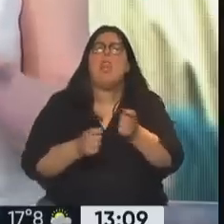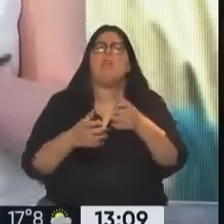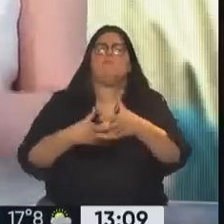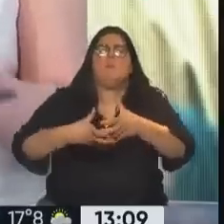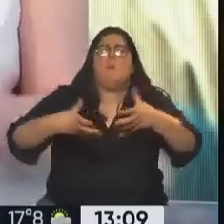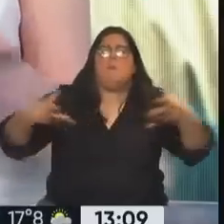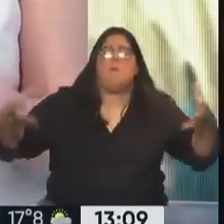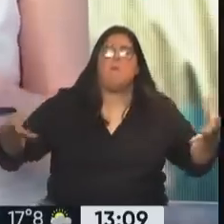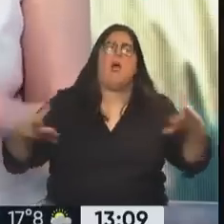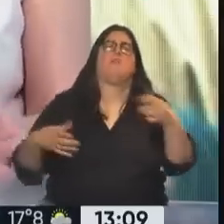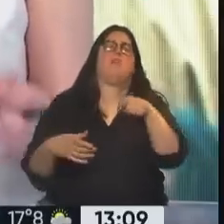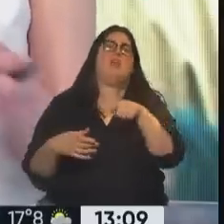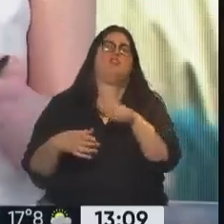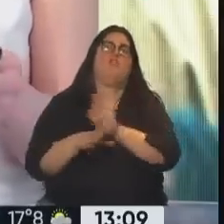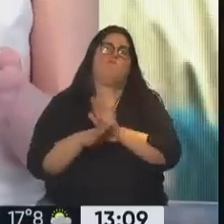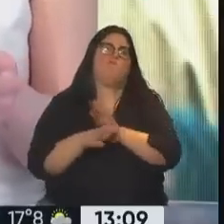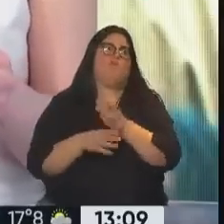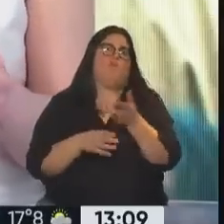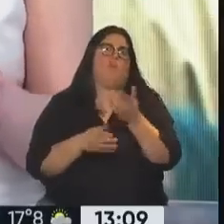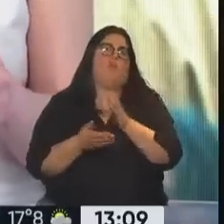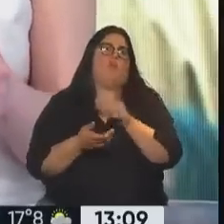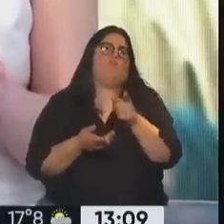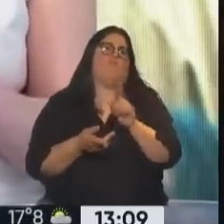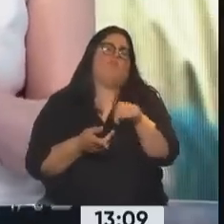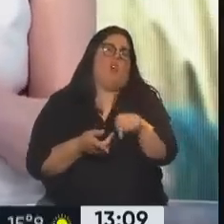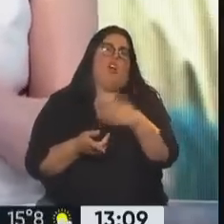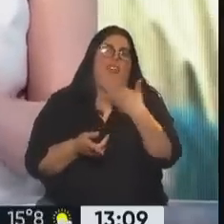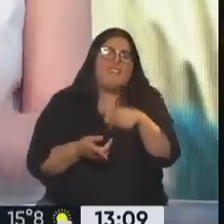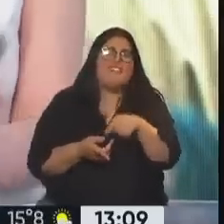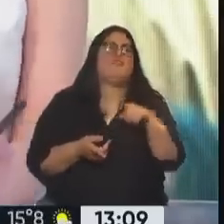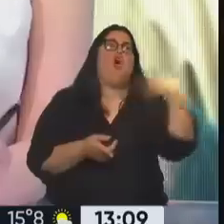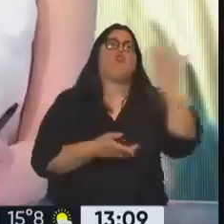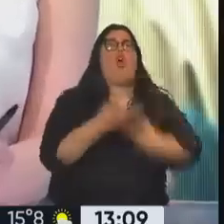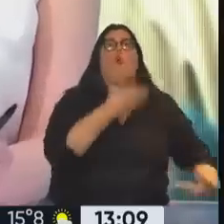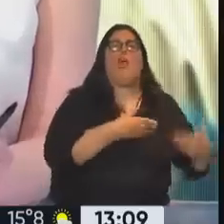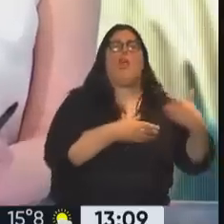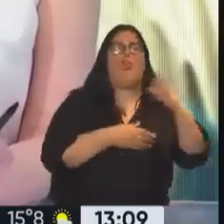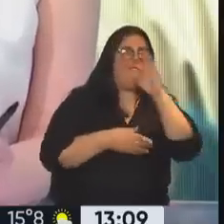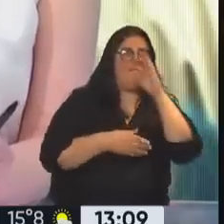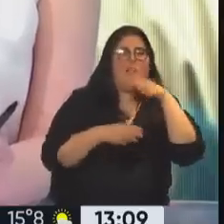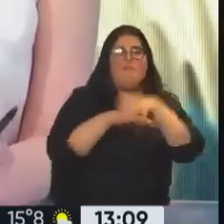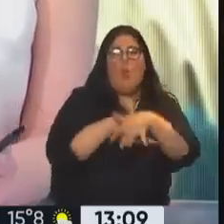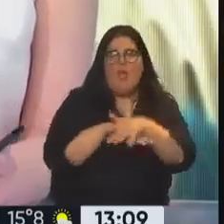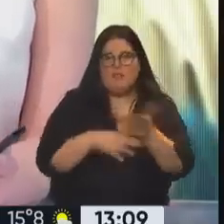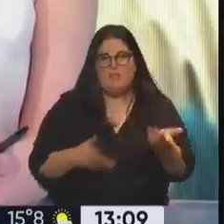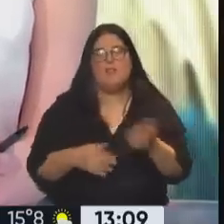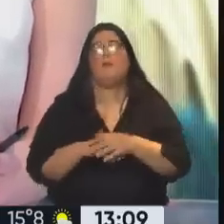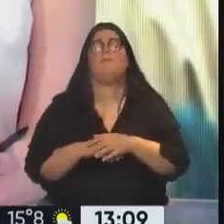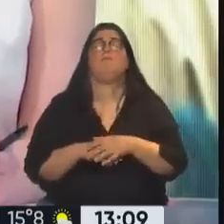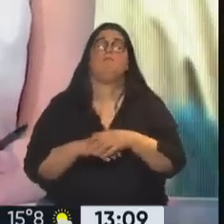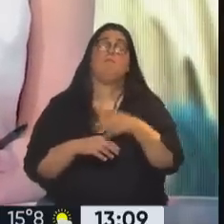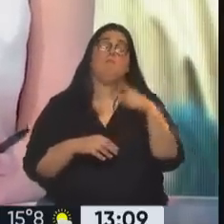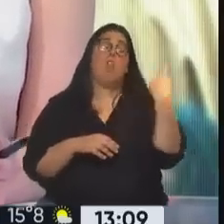es una de las bases para que los gobiernos extranjeros también metan sus manos. ¿Qué opina al respecto? De acuerdo a Lazo, porque sacamos la base